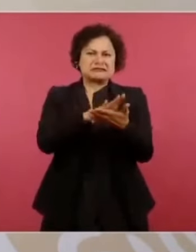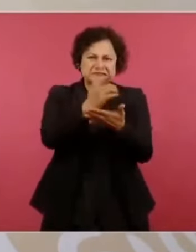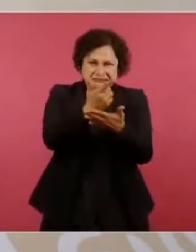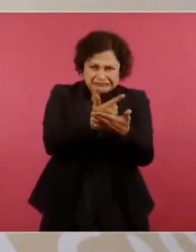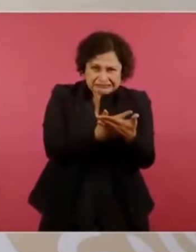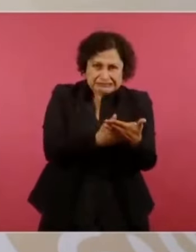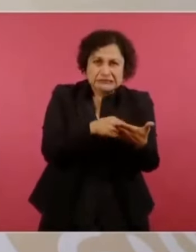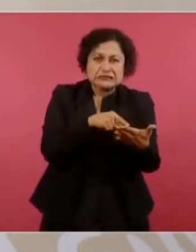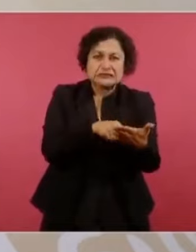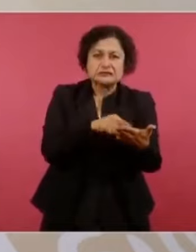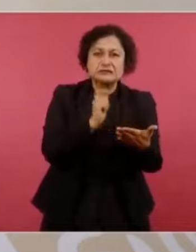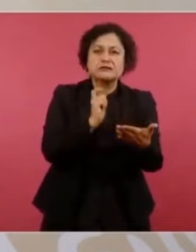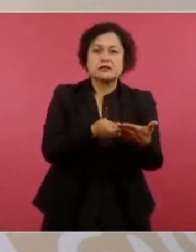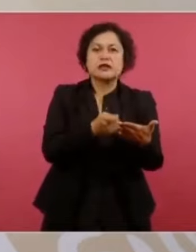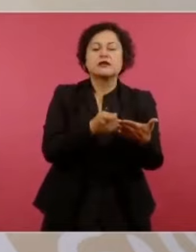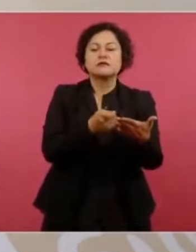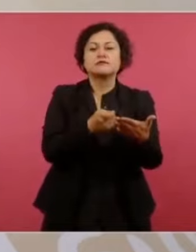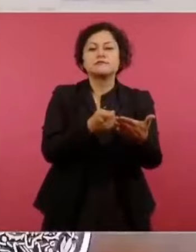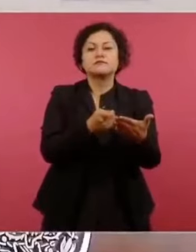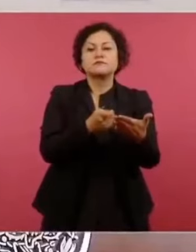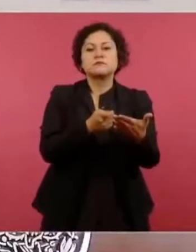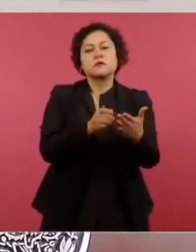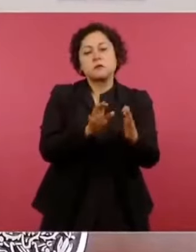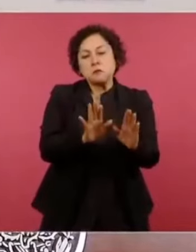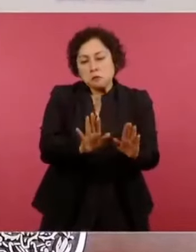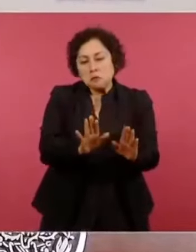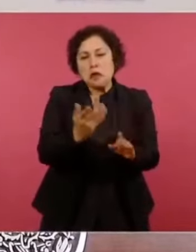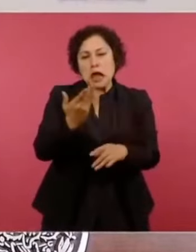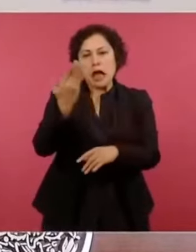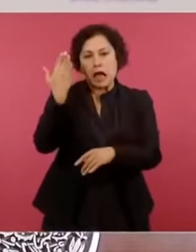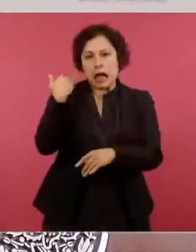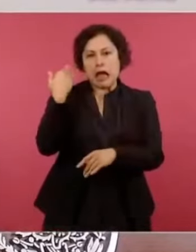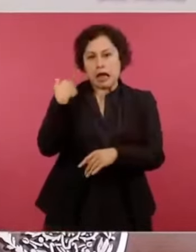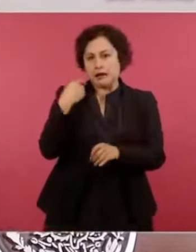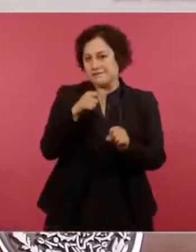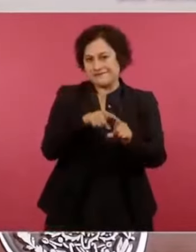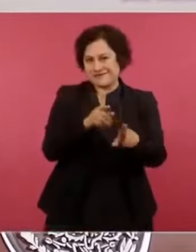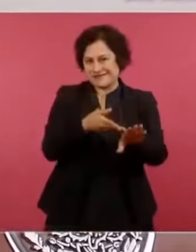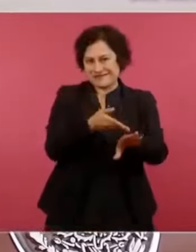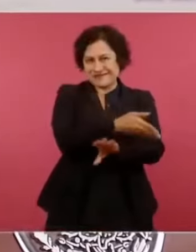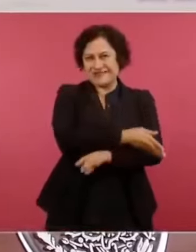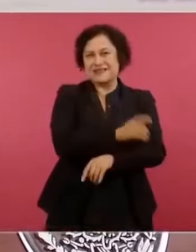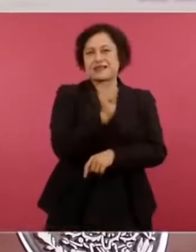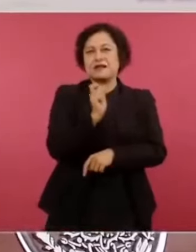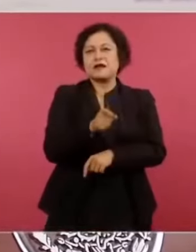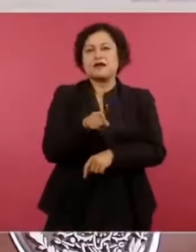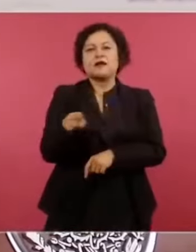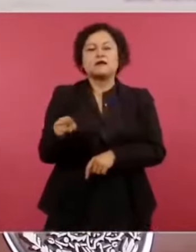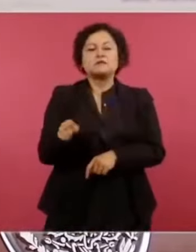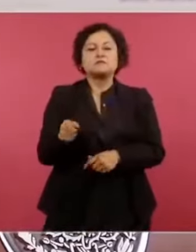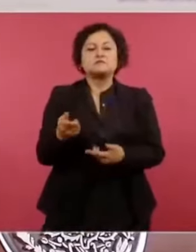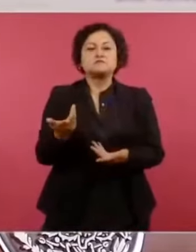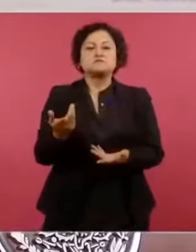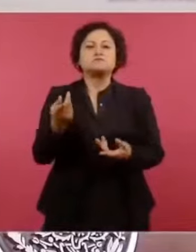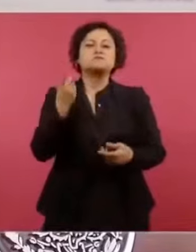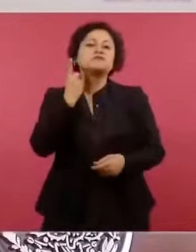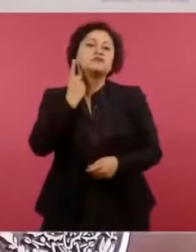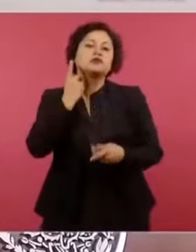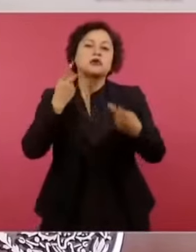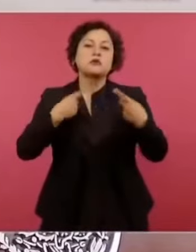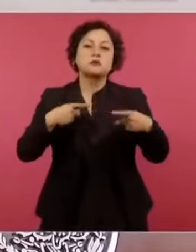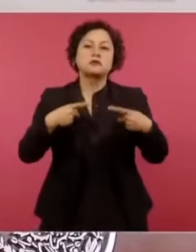se llegó a decir soy diputado gracias al presidente o